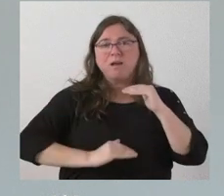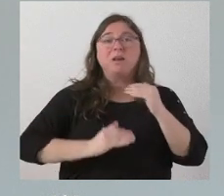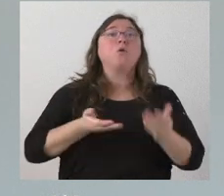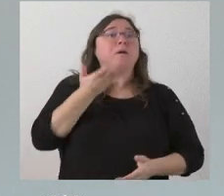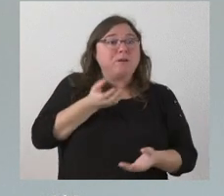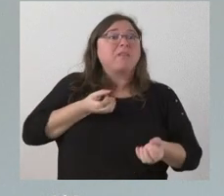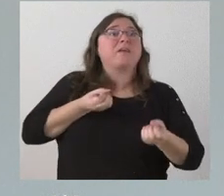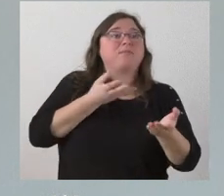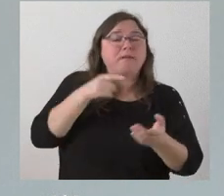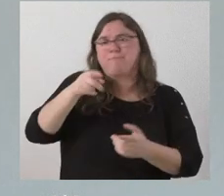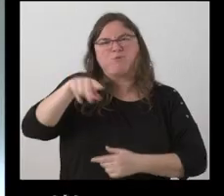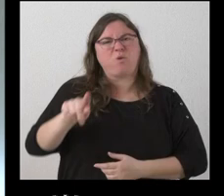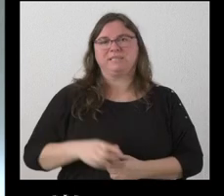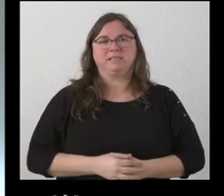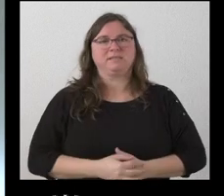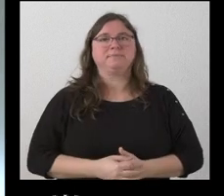dentro del sistema sistematizado